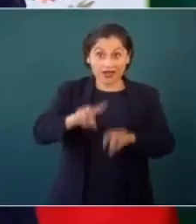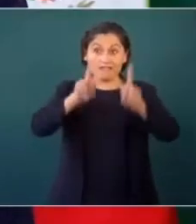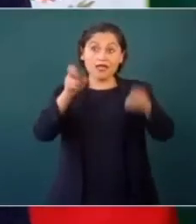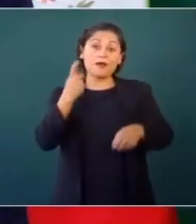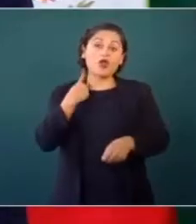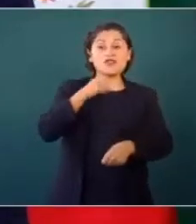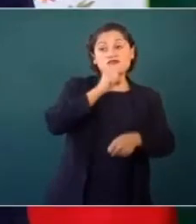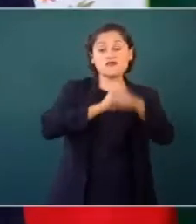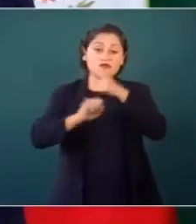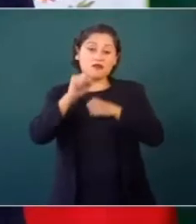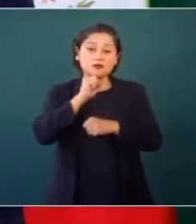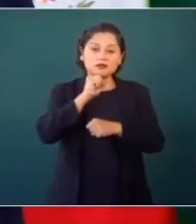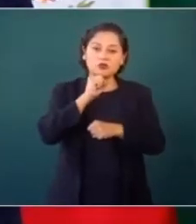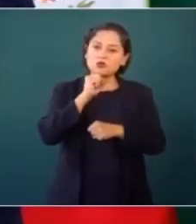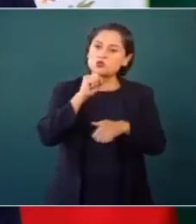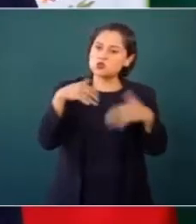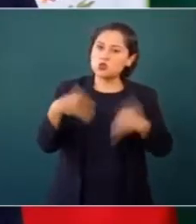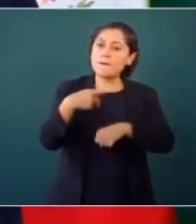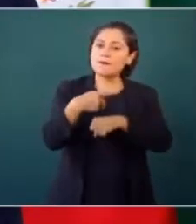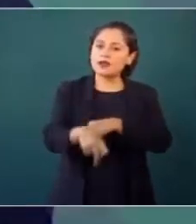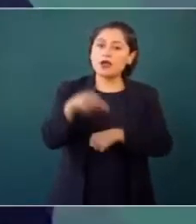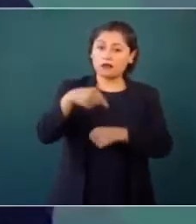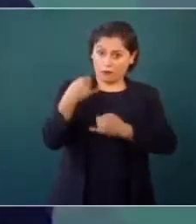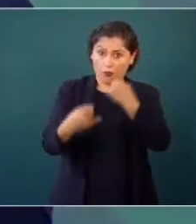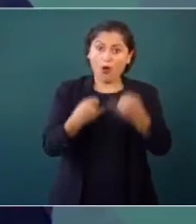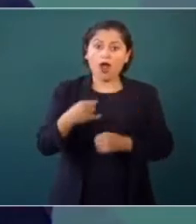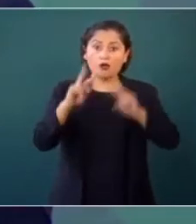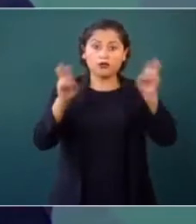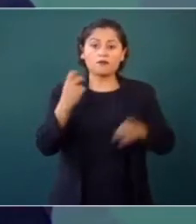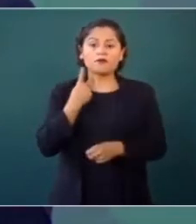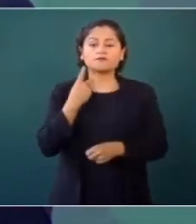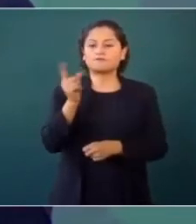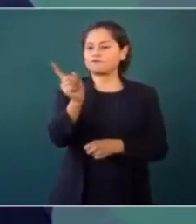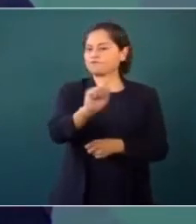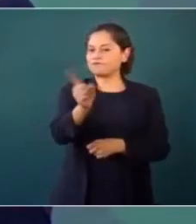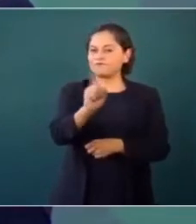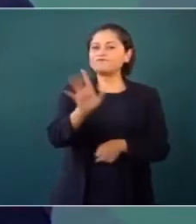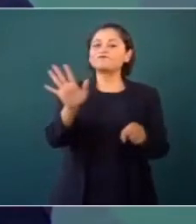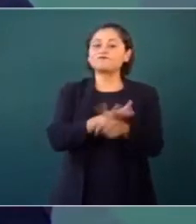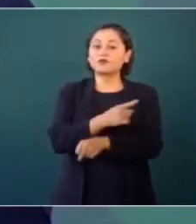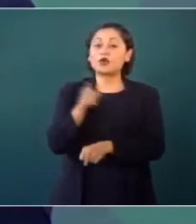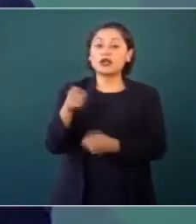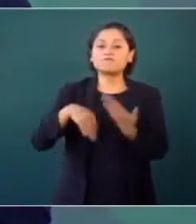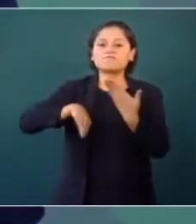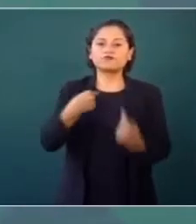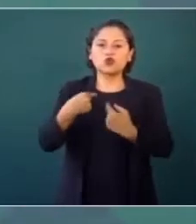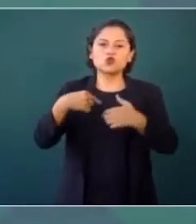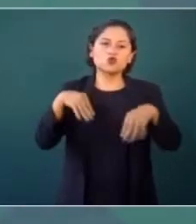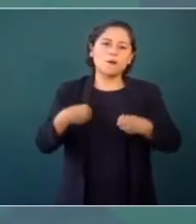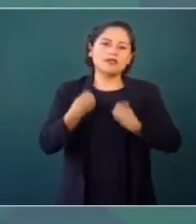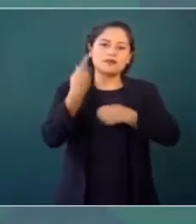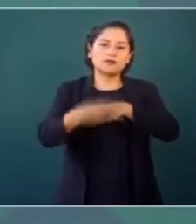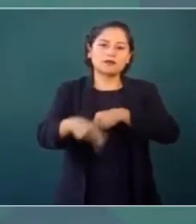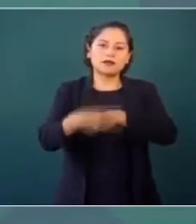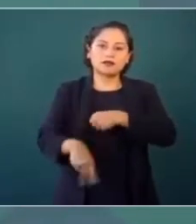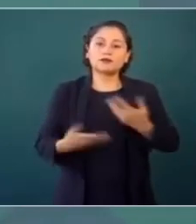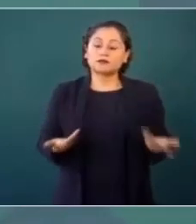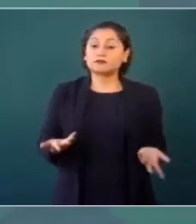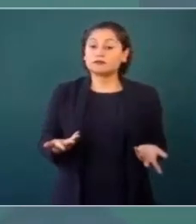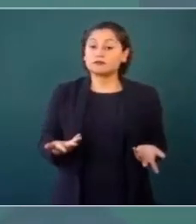Aquí no se puede jugar a hacerle al político, porque ese tipo de ataques ponen en riesgo a mucha gente. La política